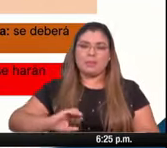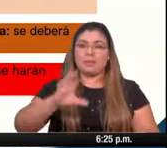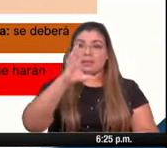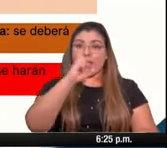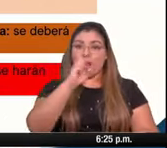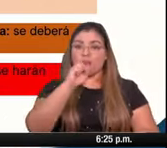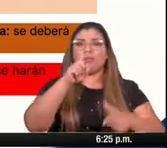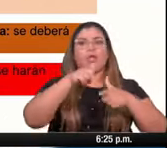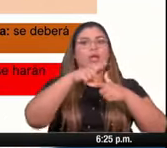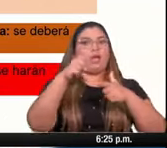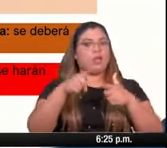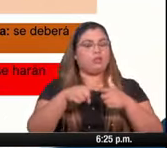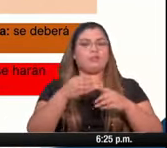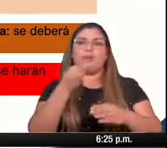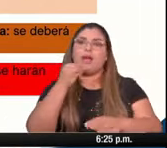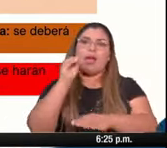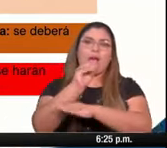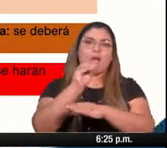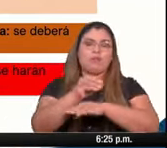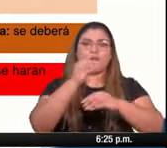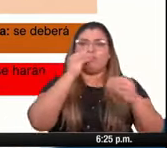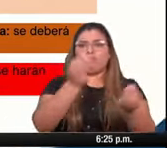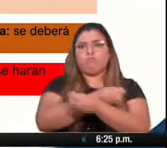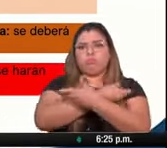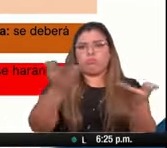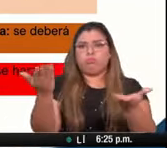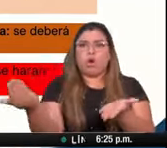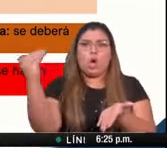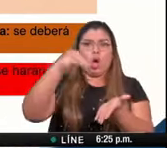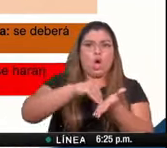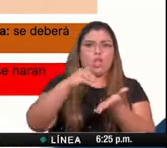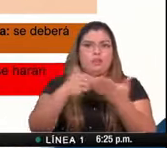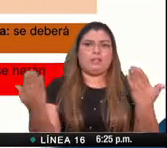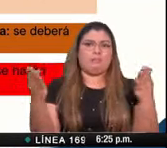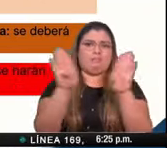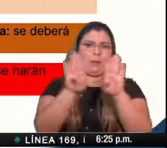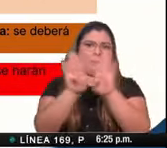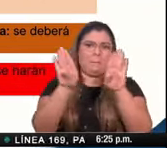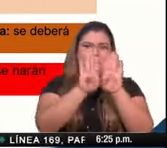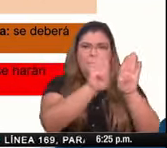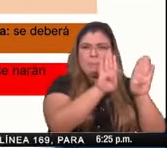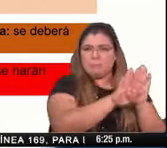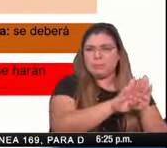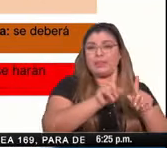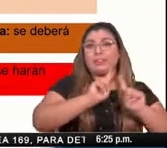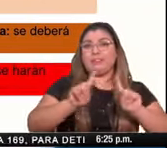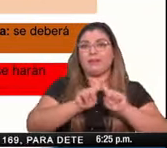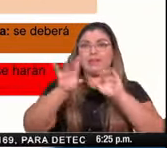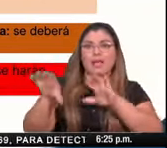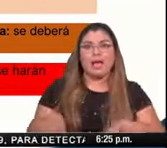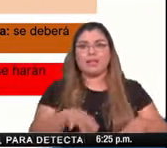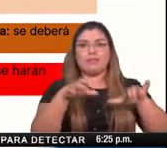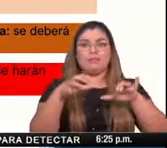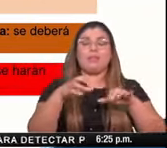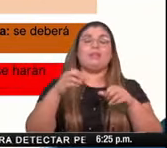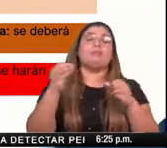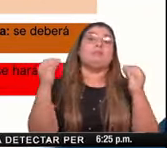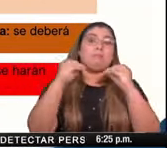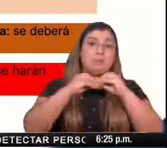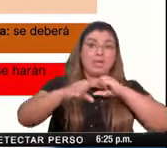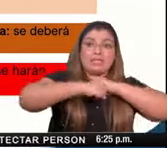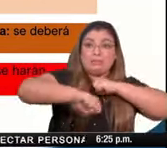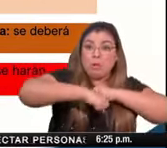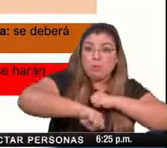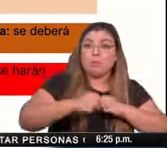la posible retoma de restricciones y además se intensifica aún más las actividades de promoción de la salud